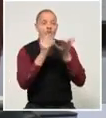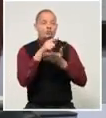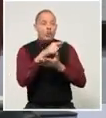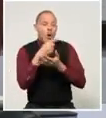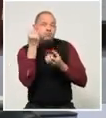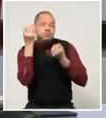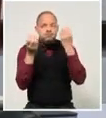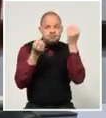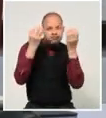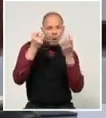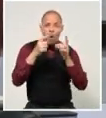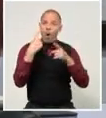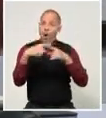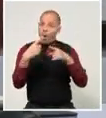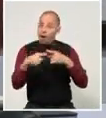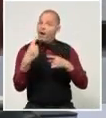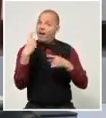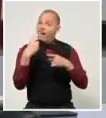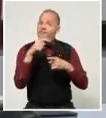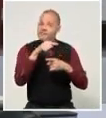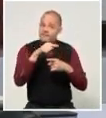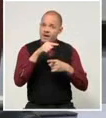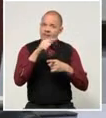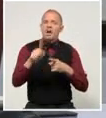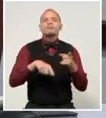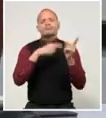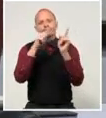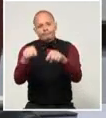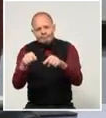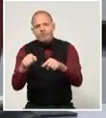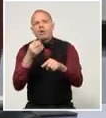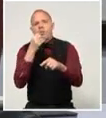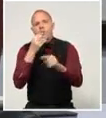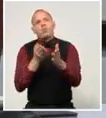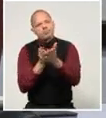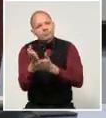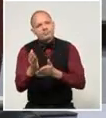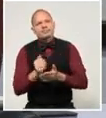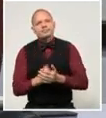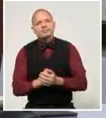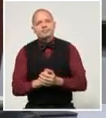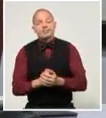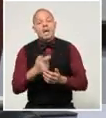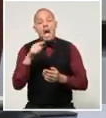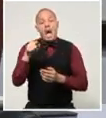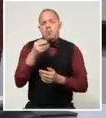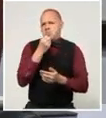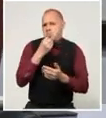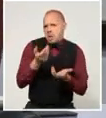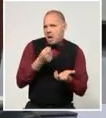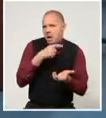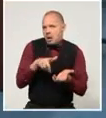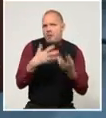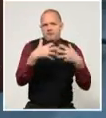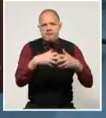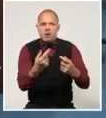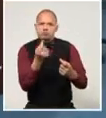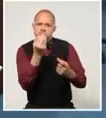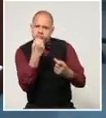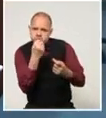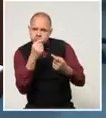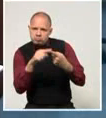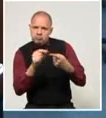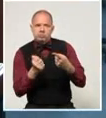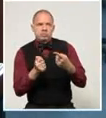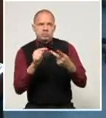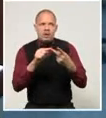para escenarios productivos fundamentales. Ahí podemos priorizar, además de la producción de alimentos, las cadenas que tienen que ver con